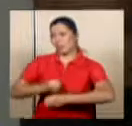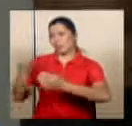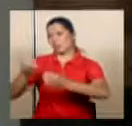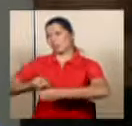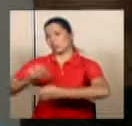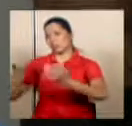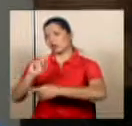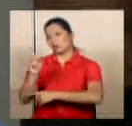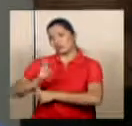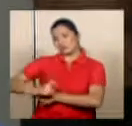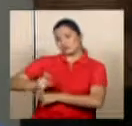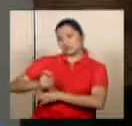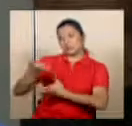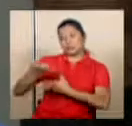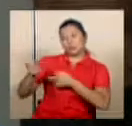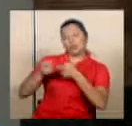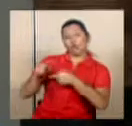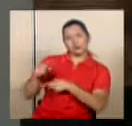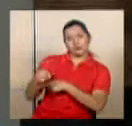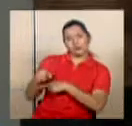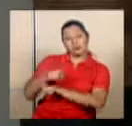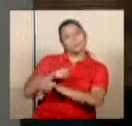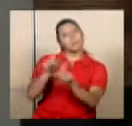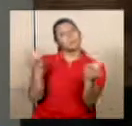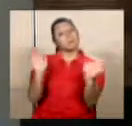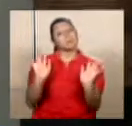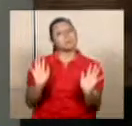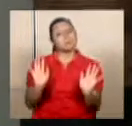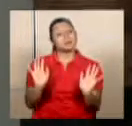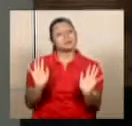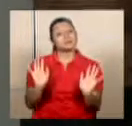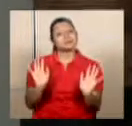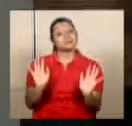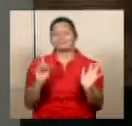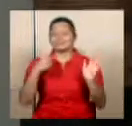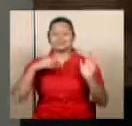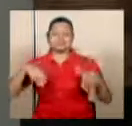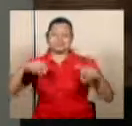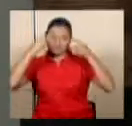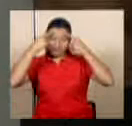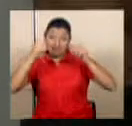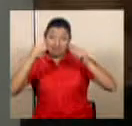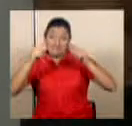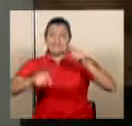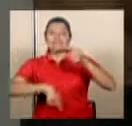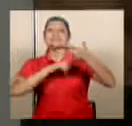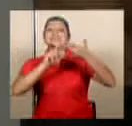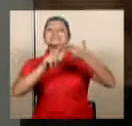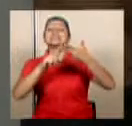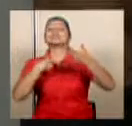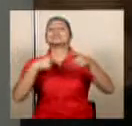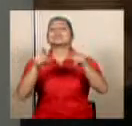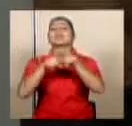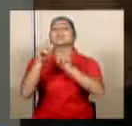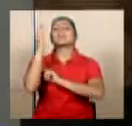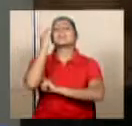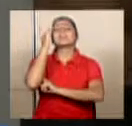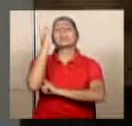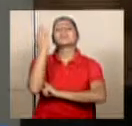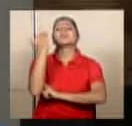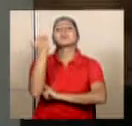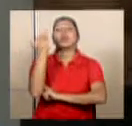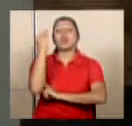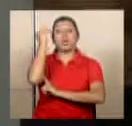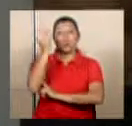abusos, despilfarros pero no se ha logrado y en tercer lugar me preocupa que el